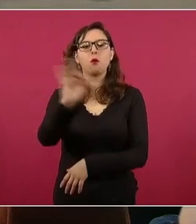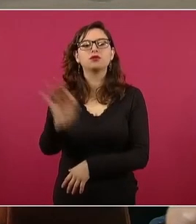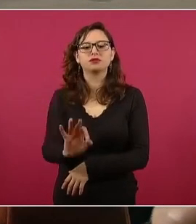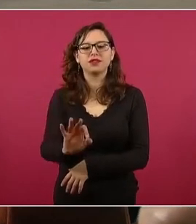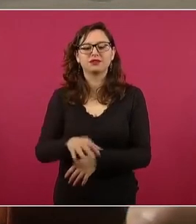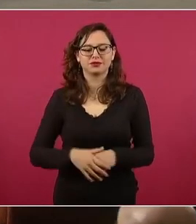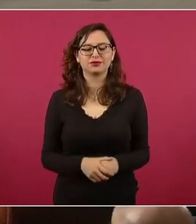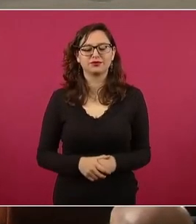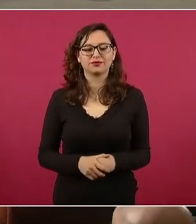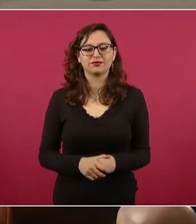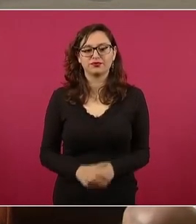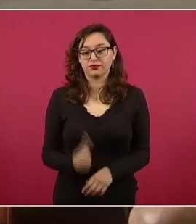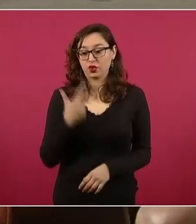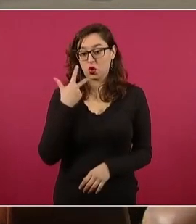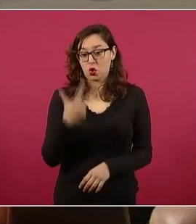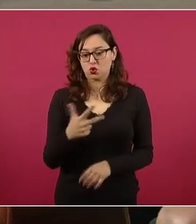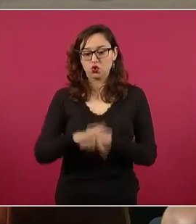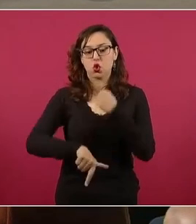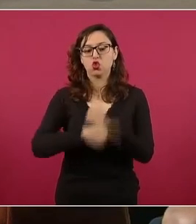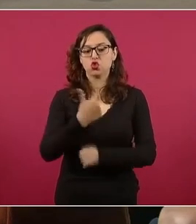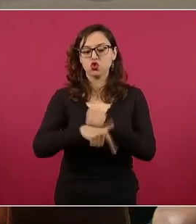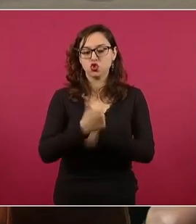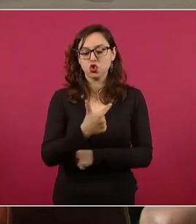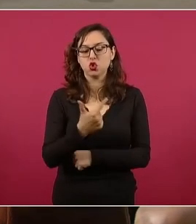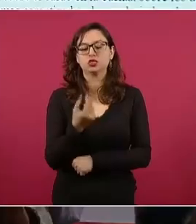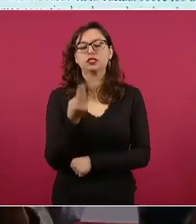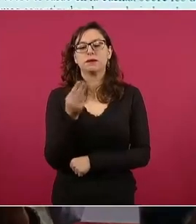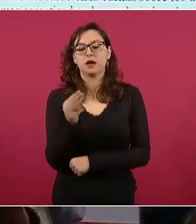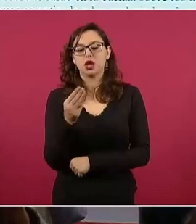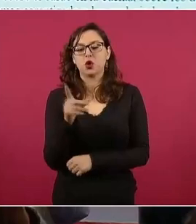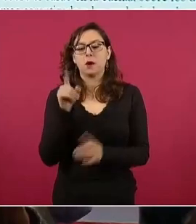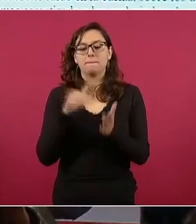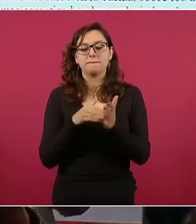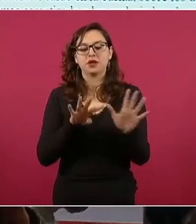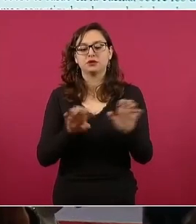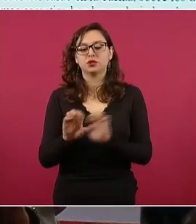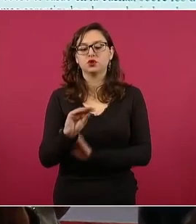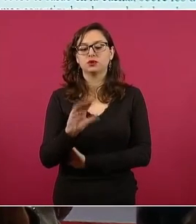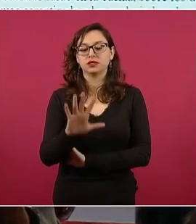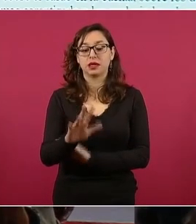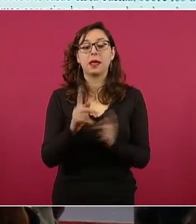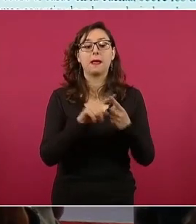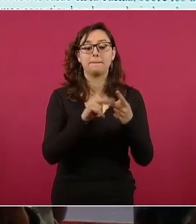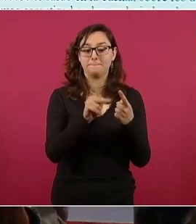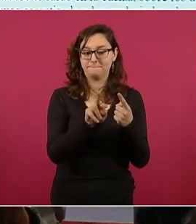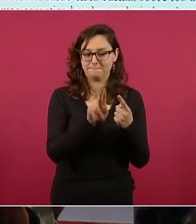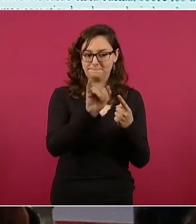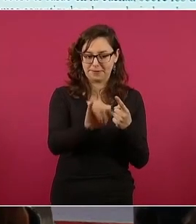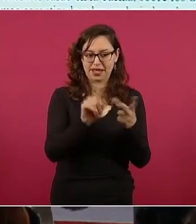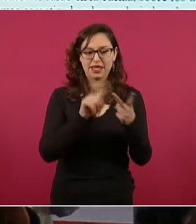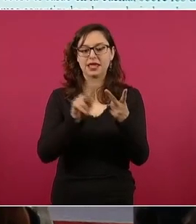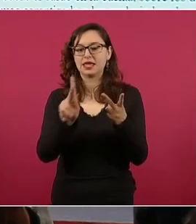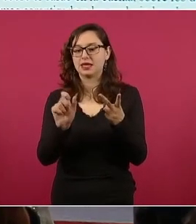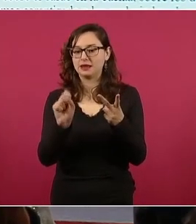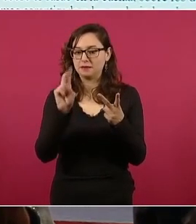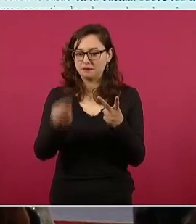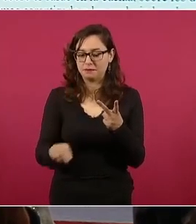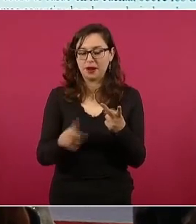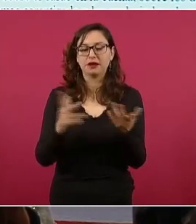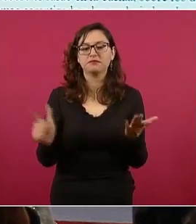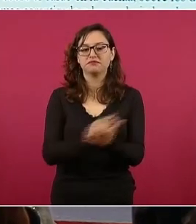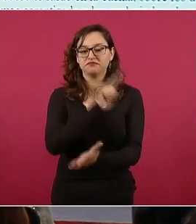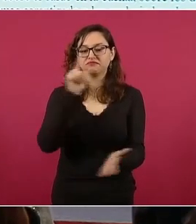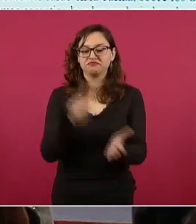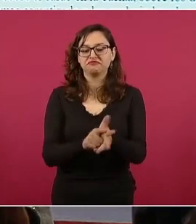Ocho, el 12 de mayo de 1995, el PRI y el PAN reformaron la Ley Reglamentaria del Servicio